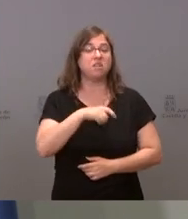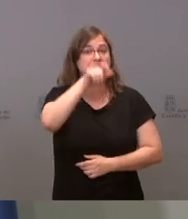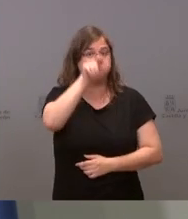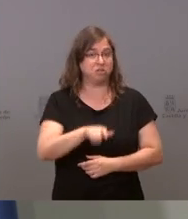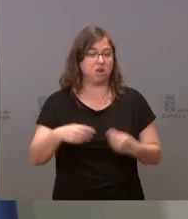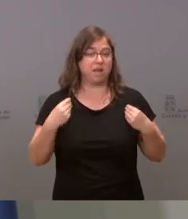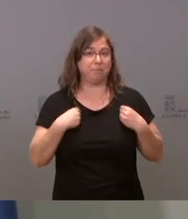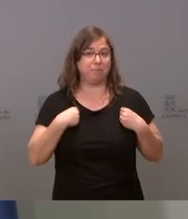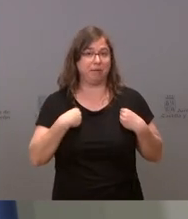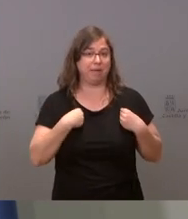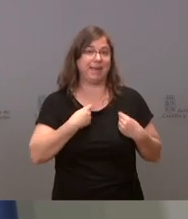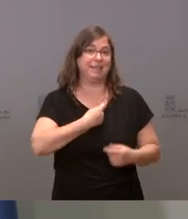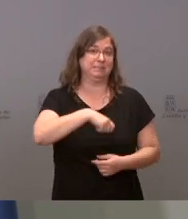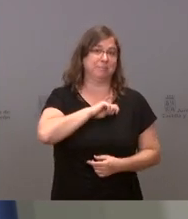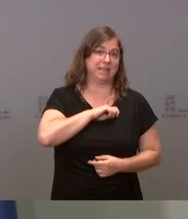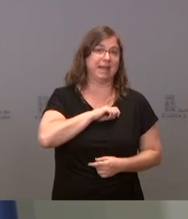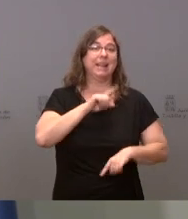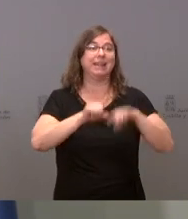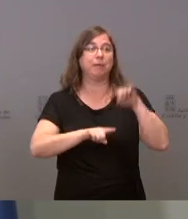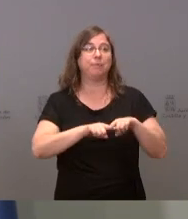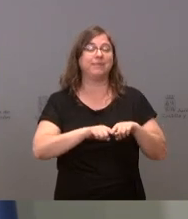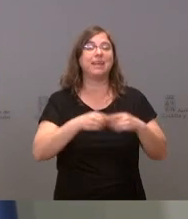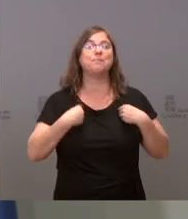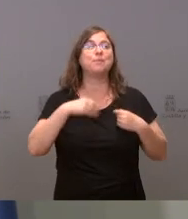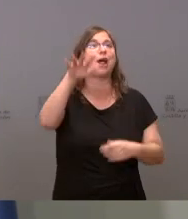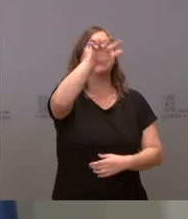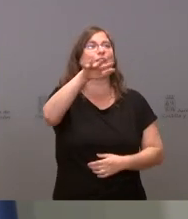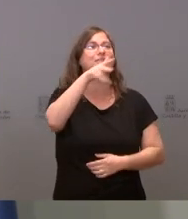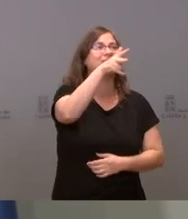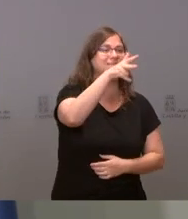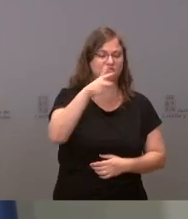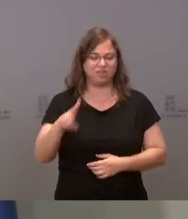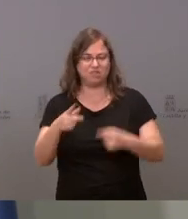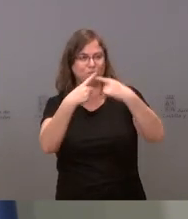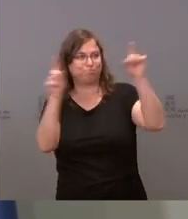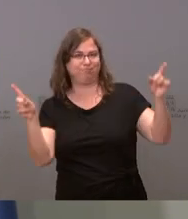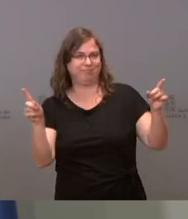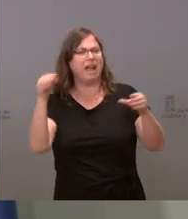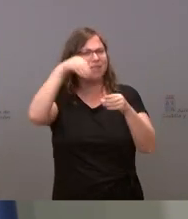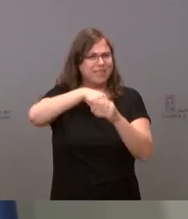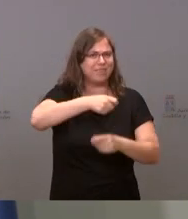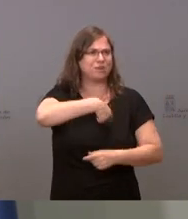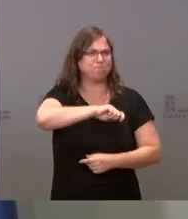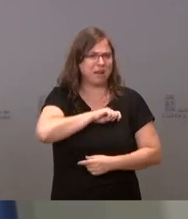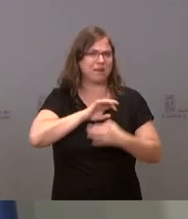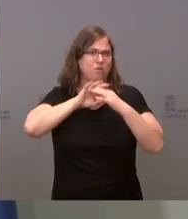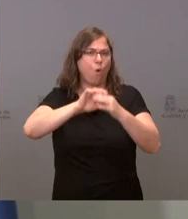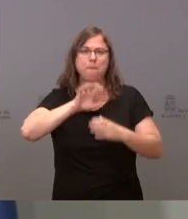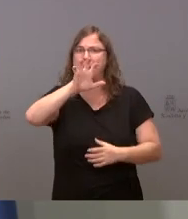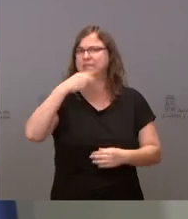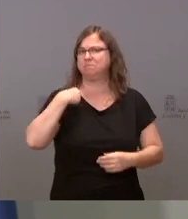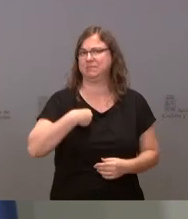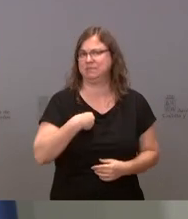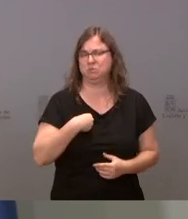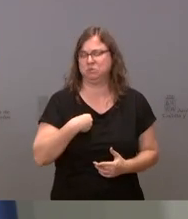tenga unos derechos en un sitio y otros derechos en otro estando dentro del mismo territorio nacional. Esto es